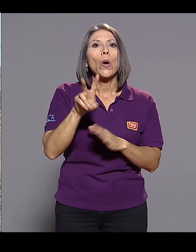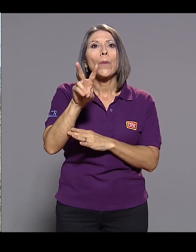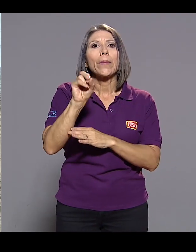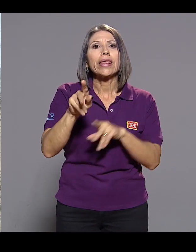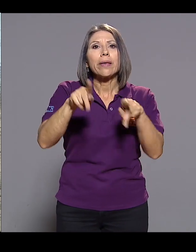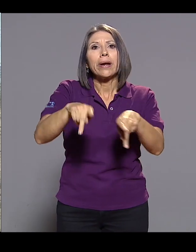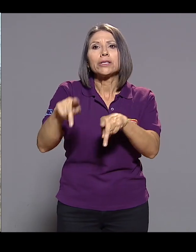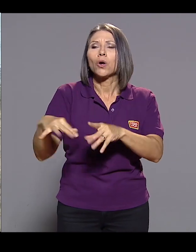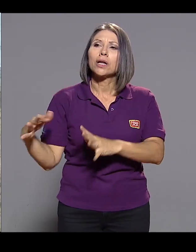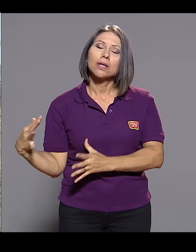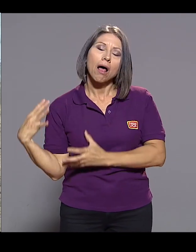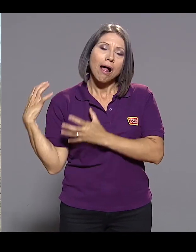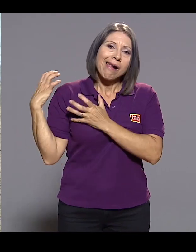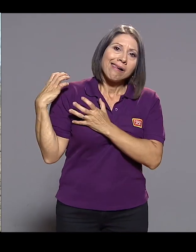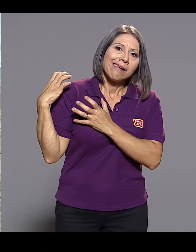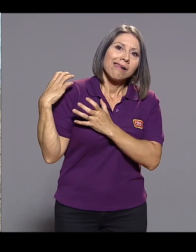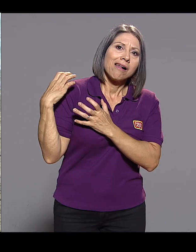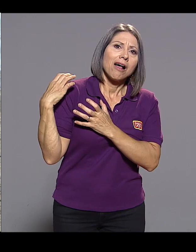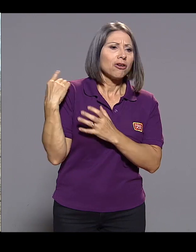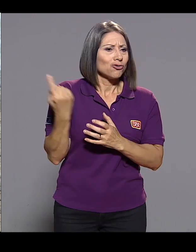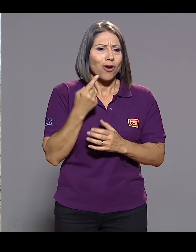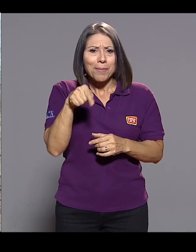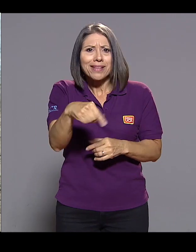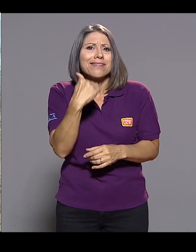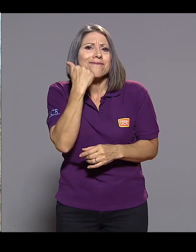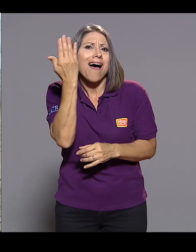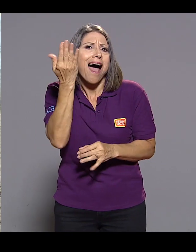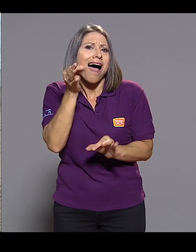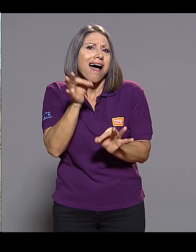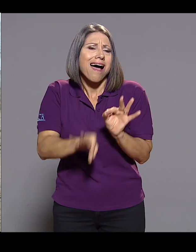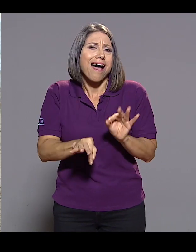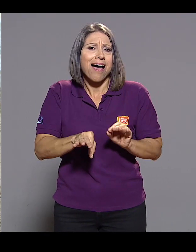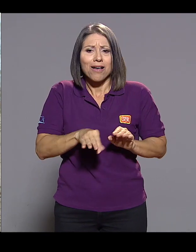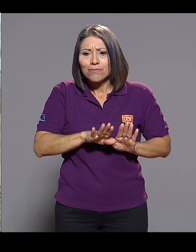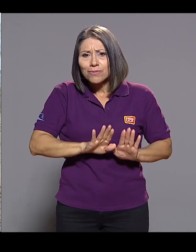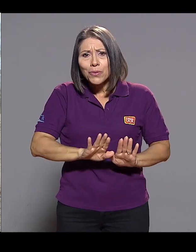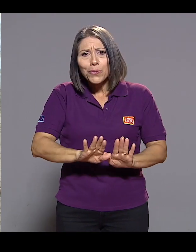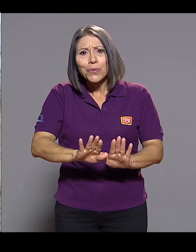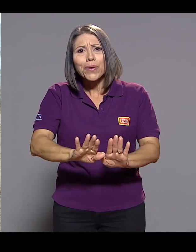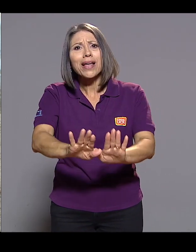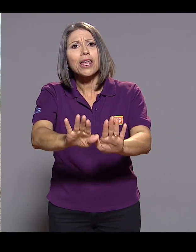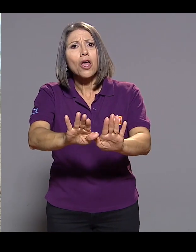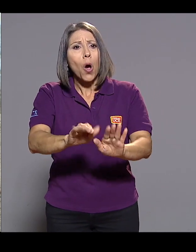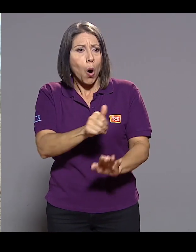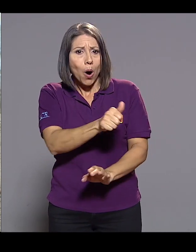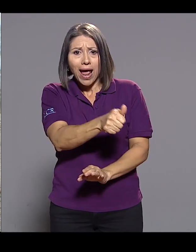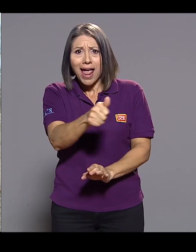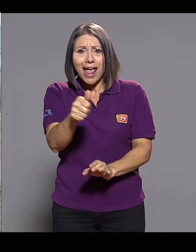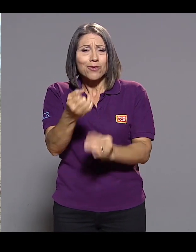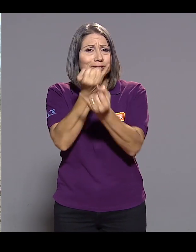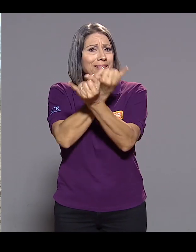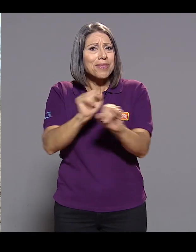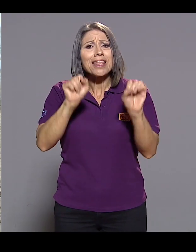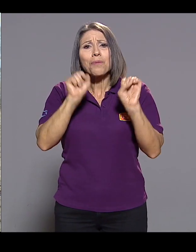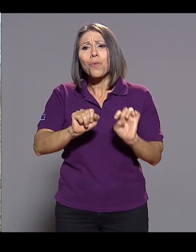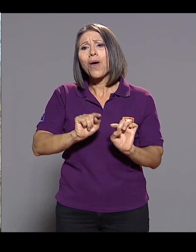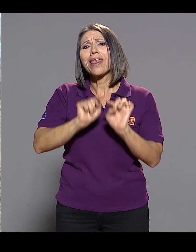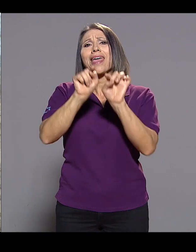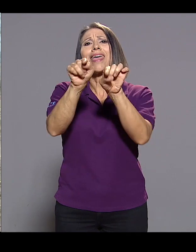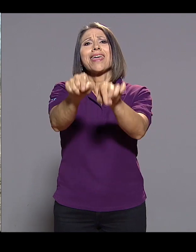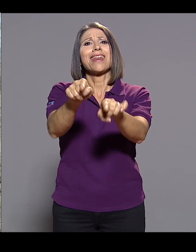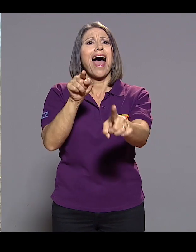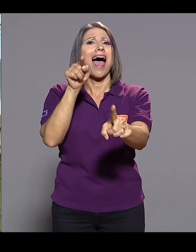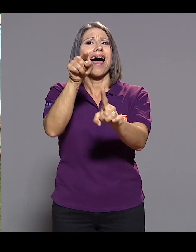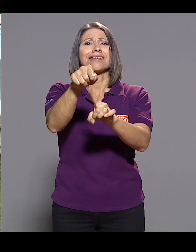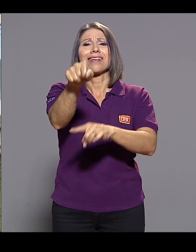espaldas a 20 atletas que nada más empujarlos por la pasarela o que cada atleta pueda llegar independientemente hasta el mar y nada